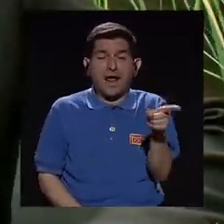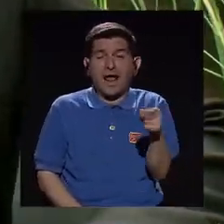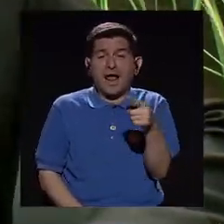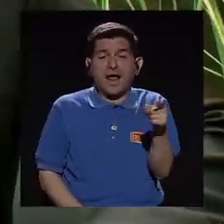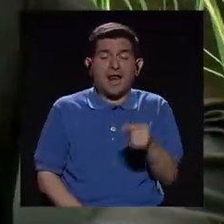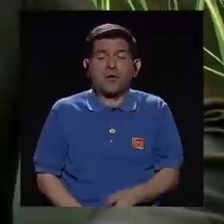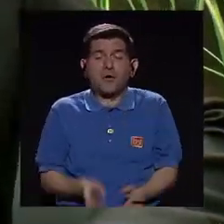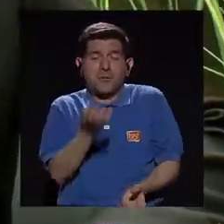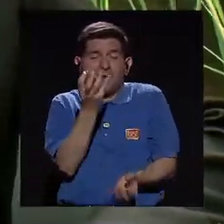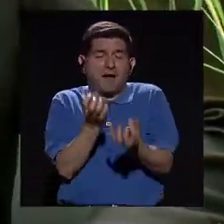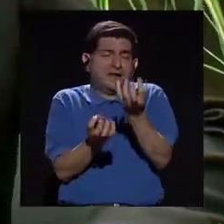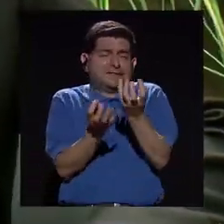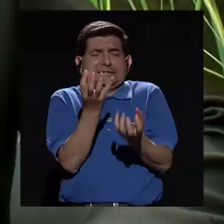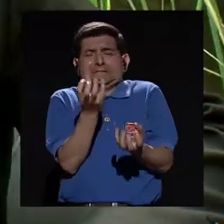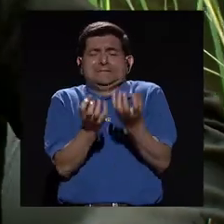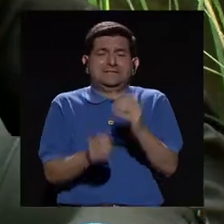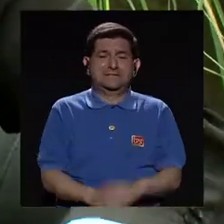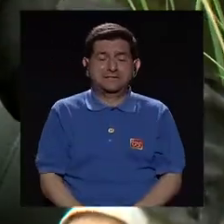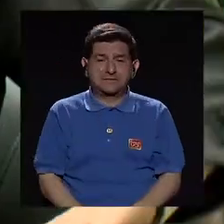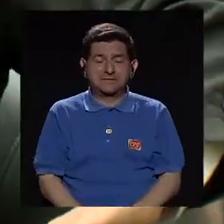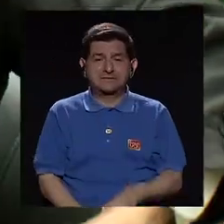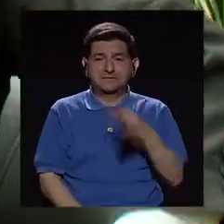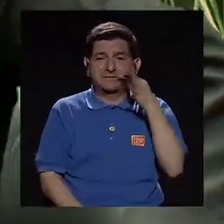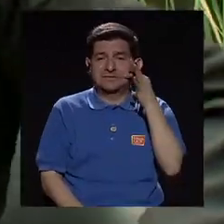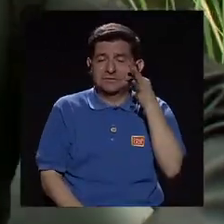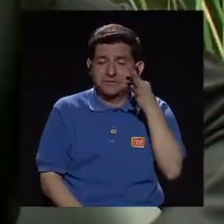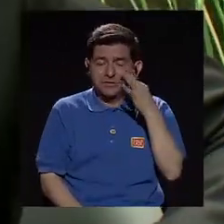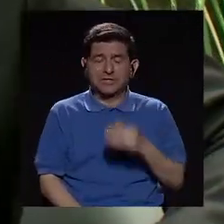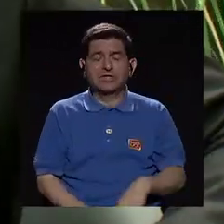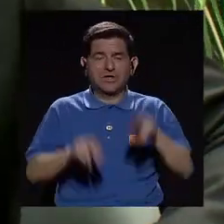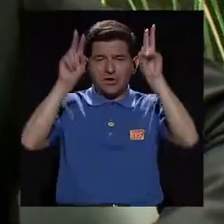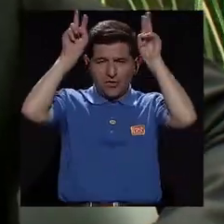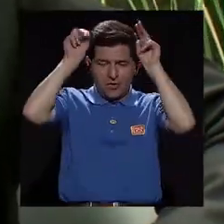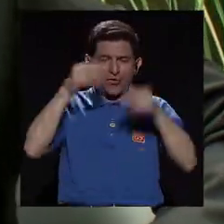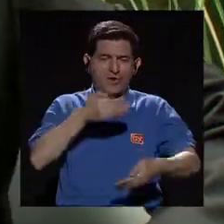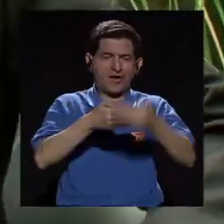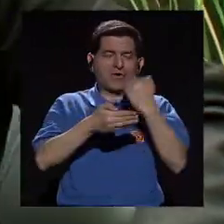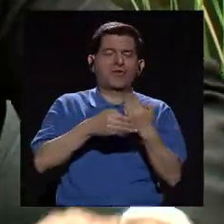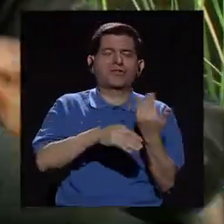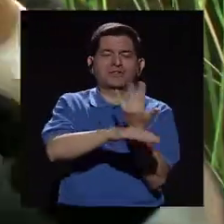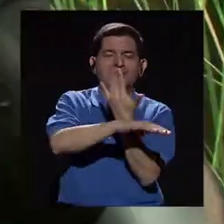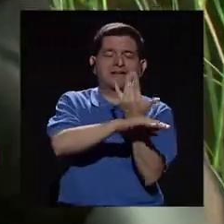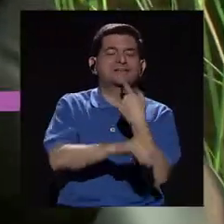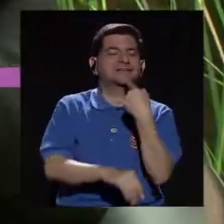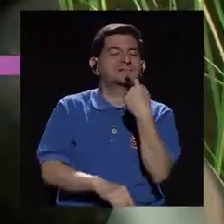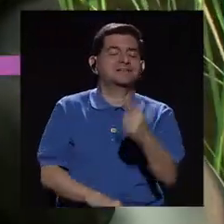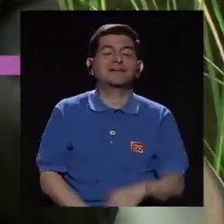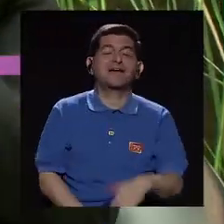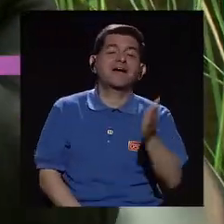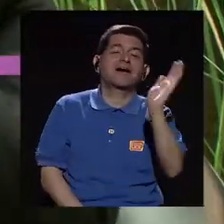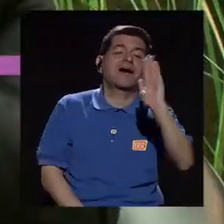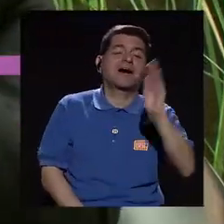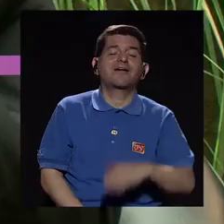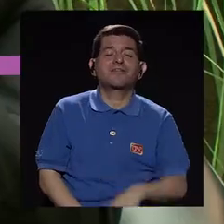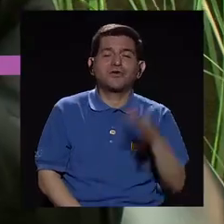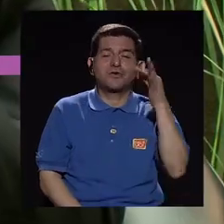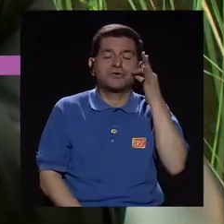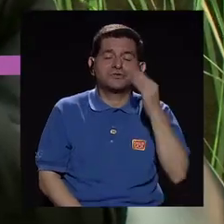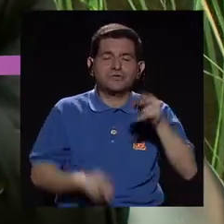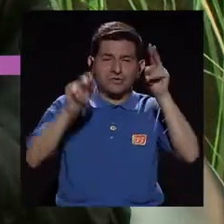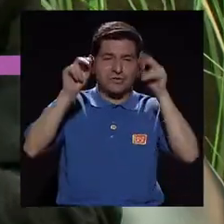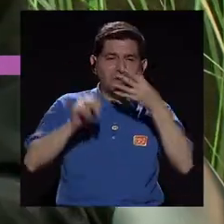echando chispas y Tío Conejo detrás del mato de balillo le gritó ¡Adiós, Tío